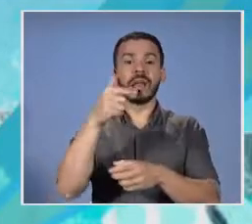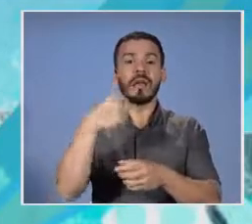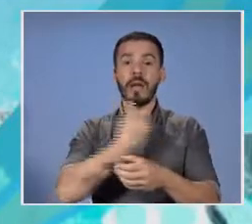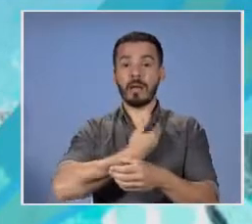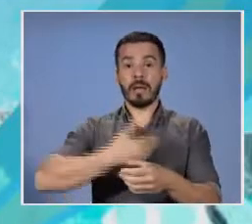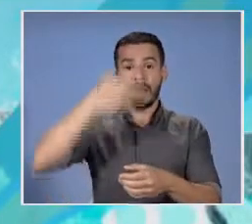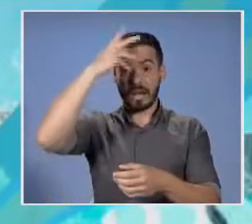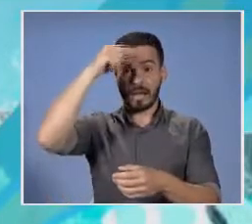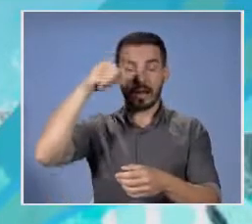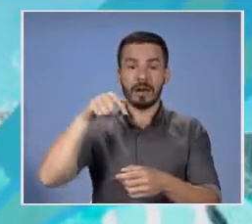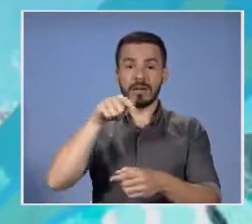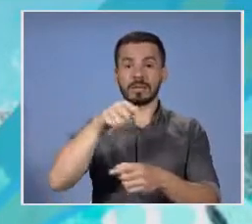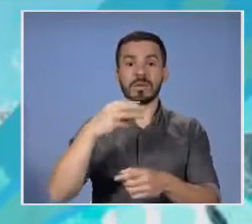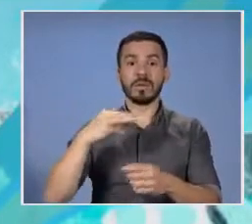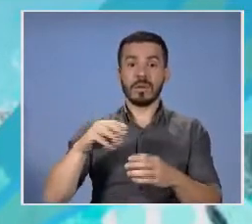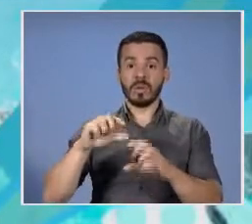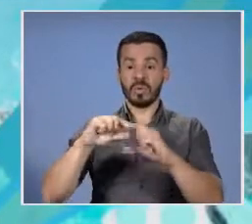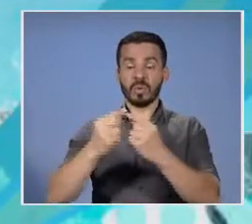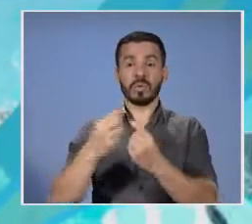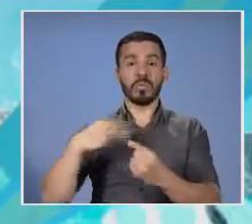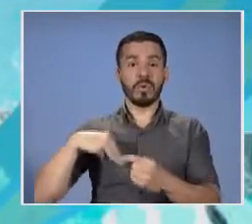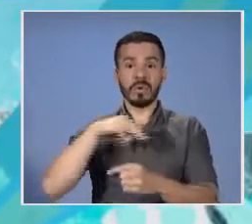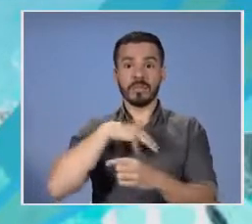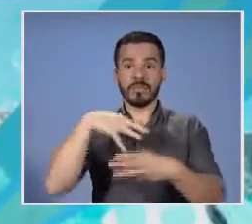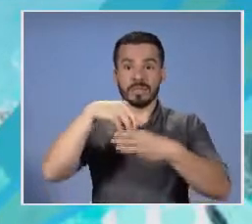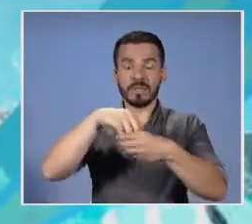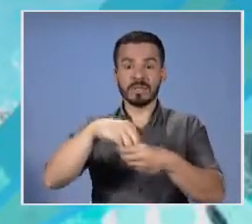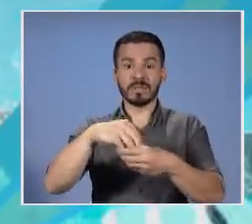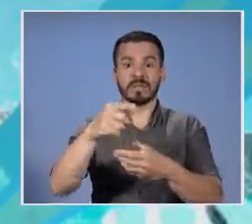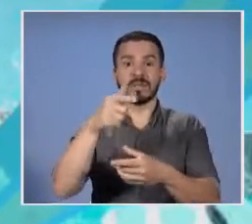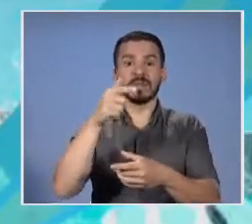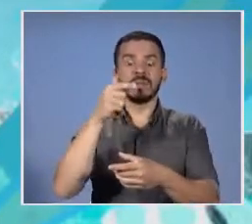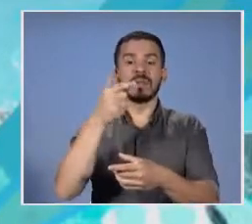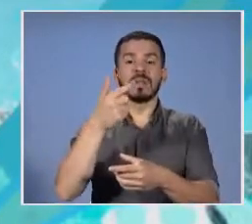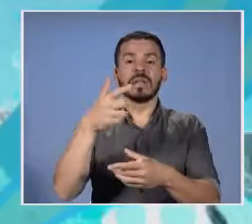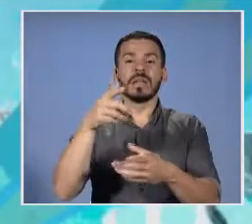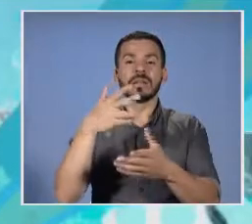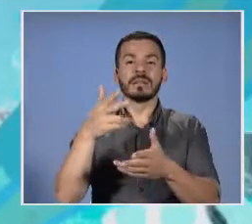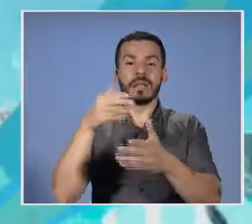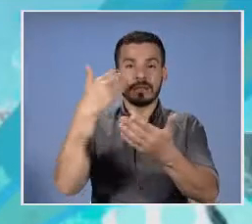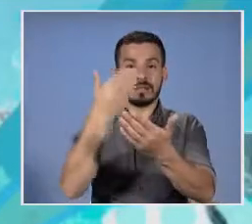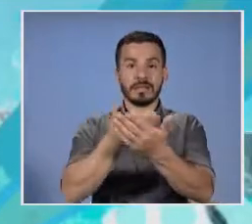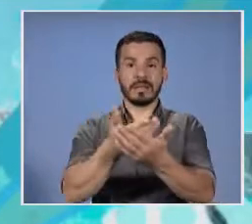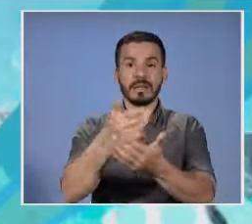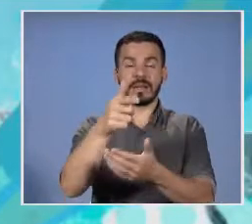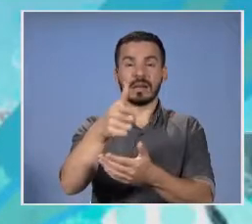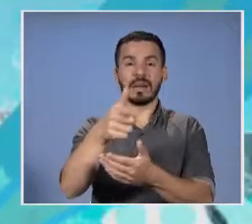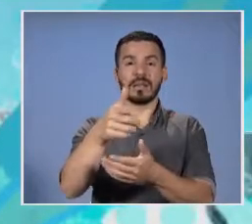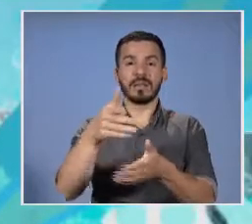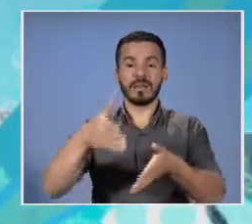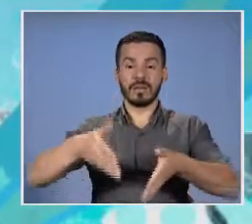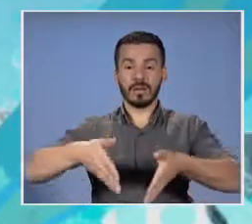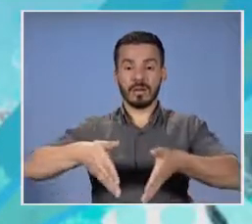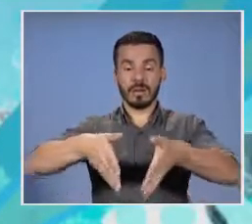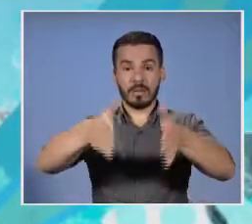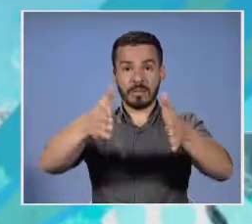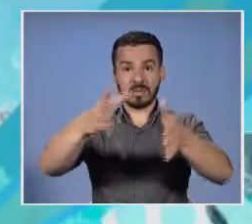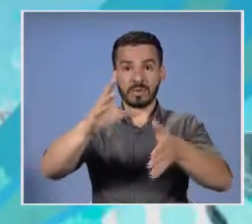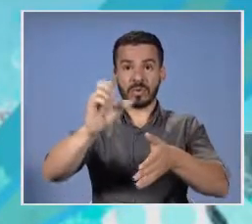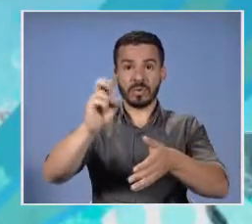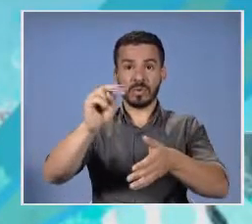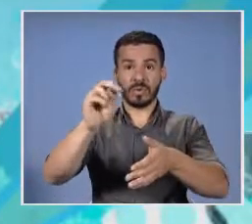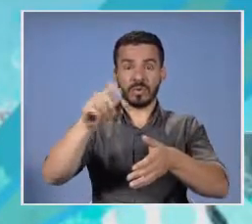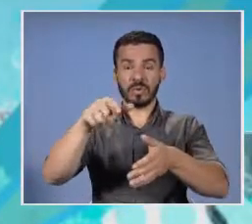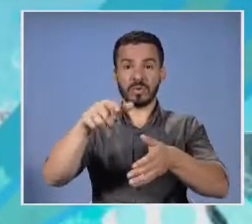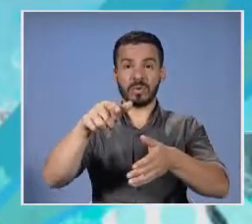presidente de la República y a sus ministros, como podemos ver en la imagen, está haciendo arriba acá a el paseo Colón, en la